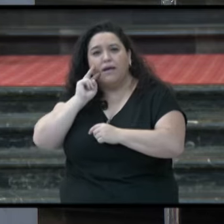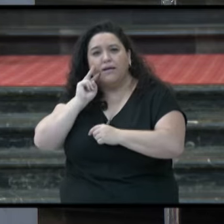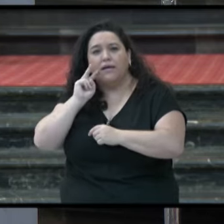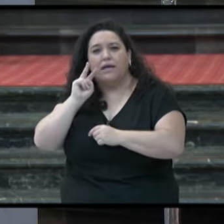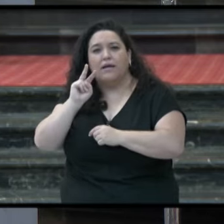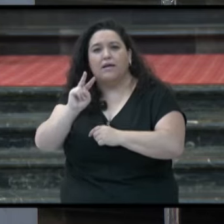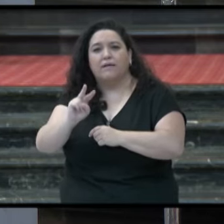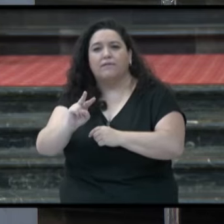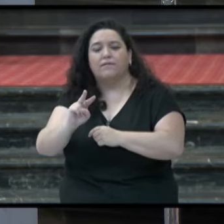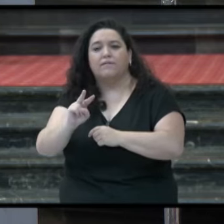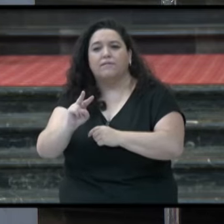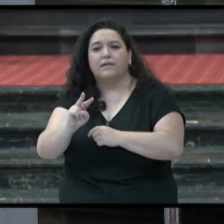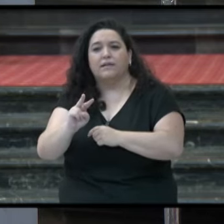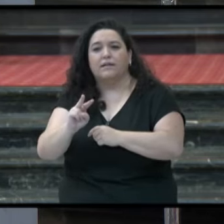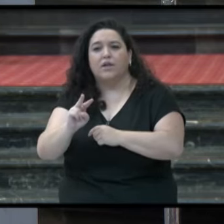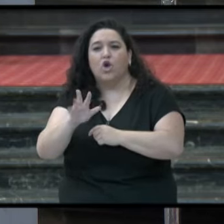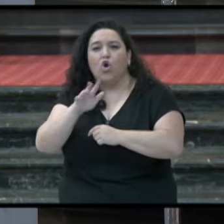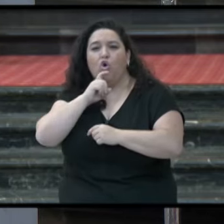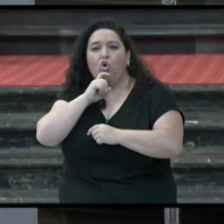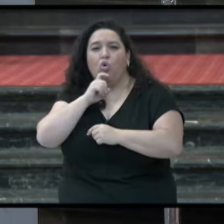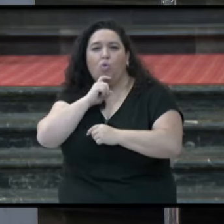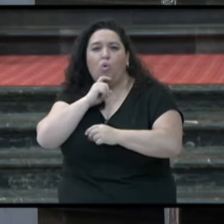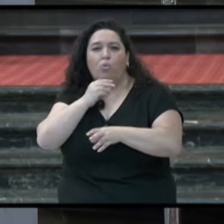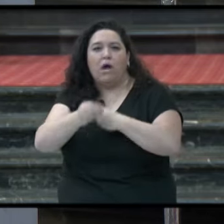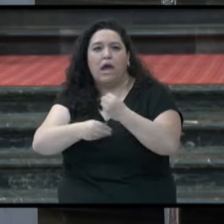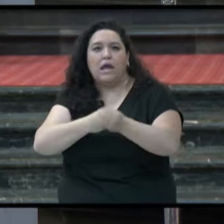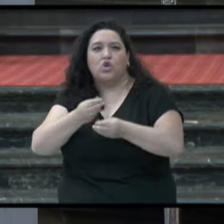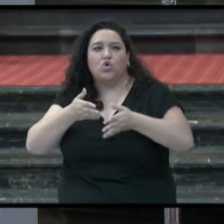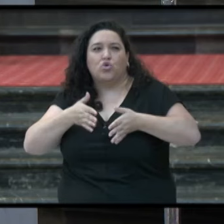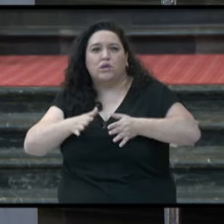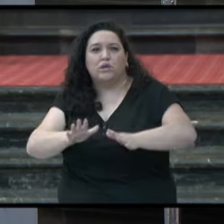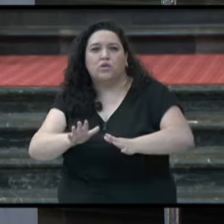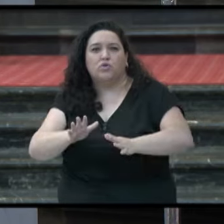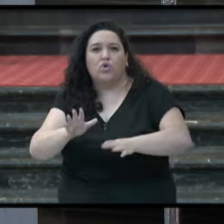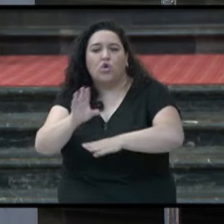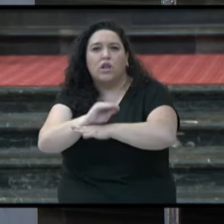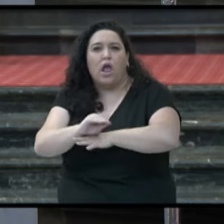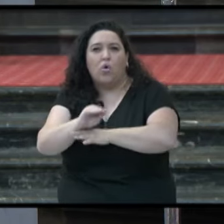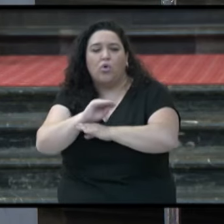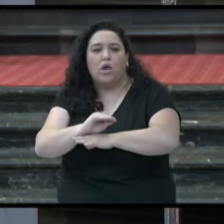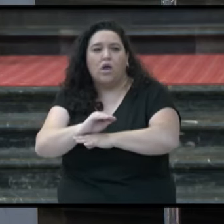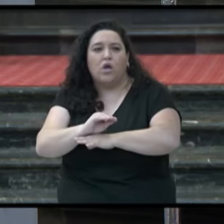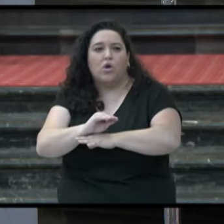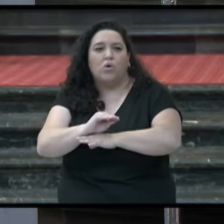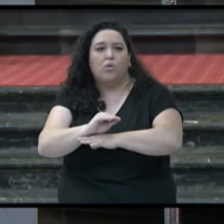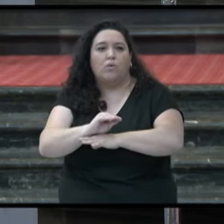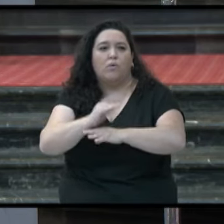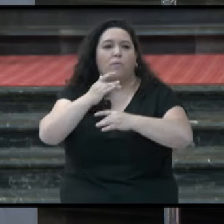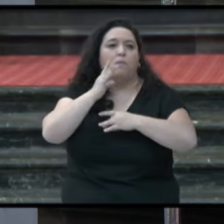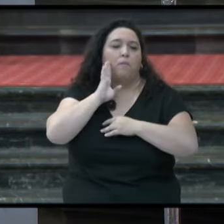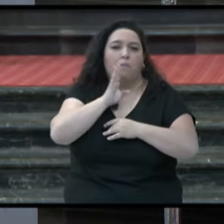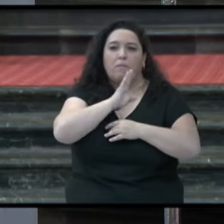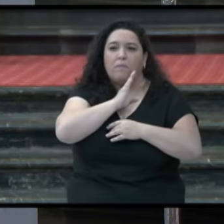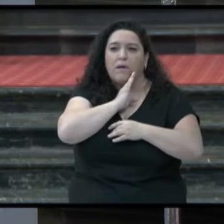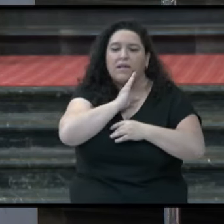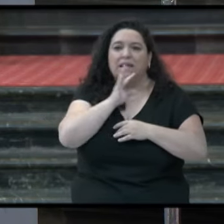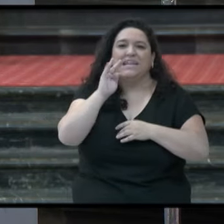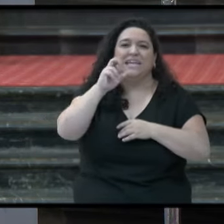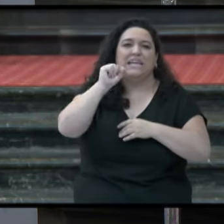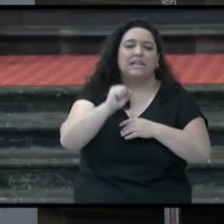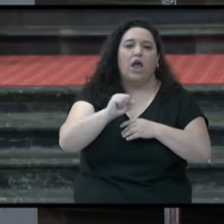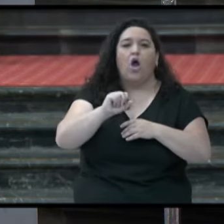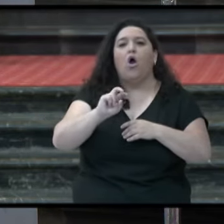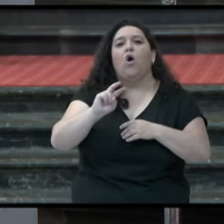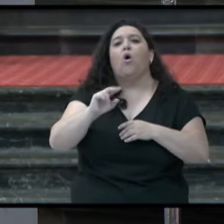Acutis ha curado a este niño, cómo Madre Teresa de Calcuta ha curado a este otro, como Juan Pablo